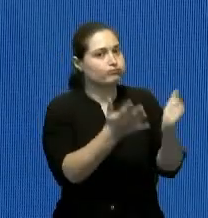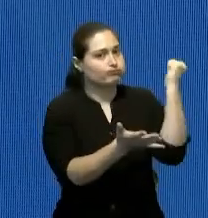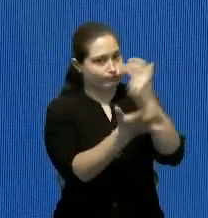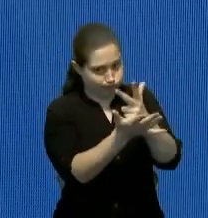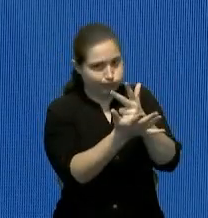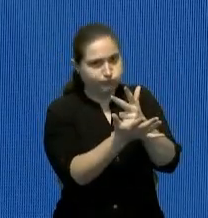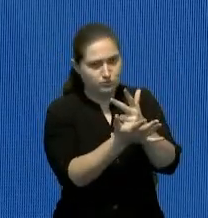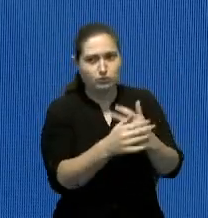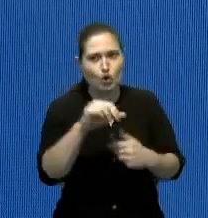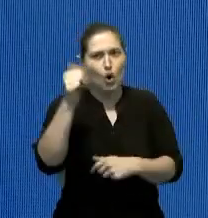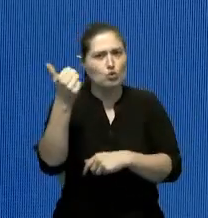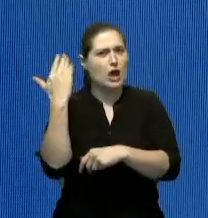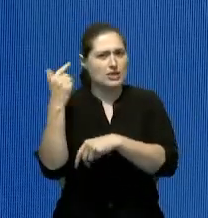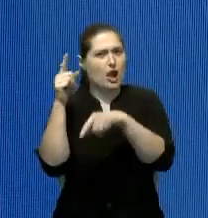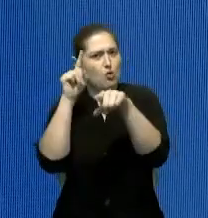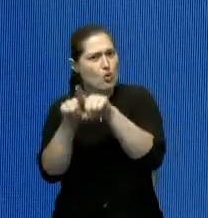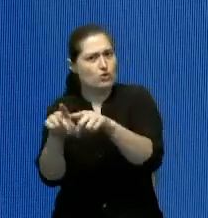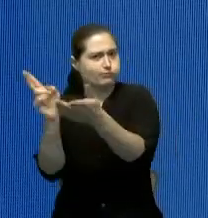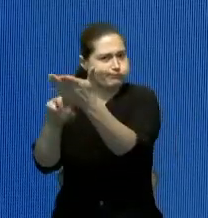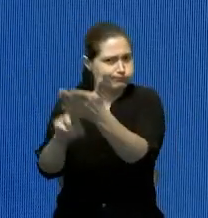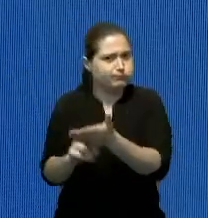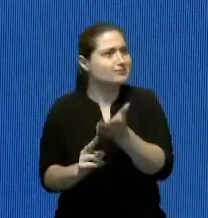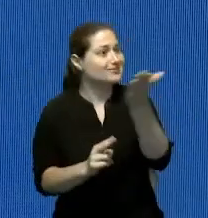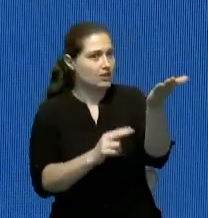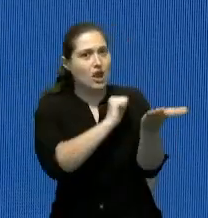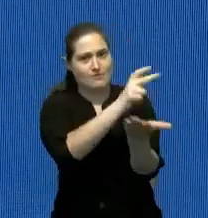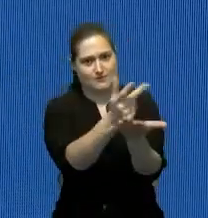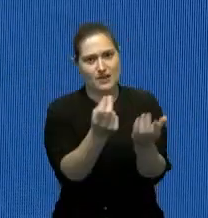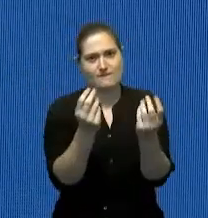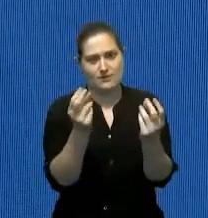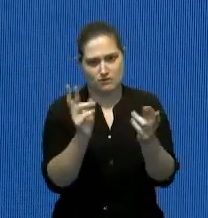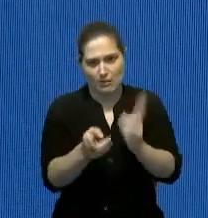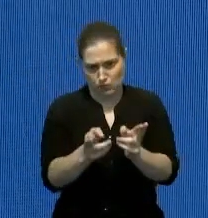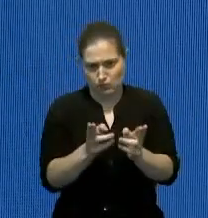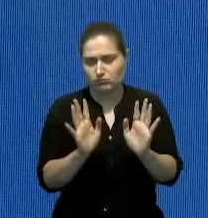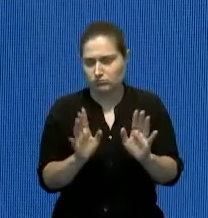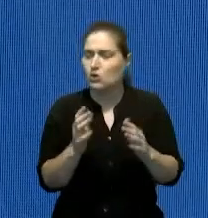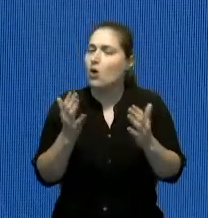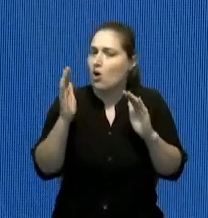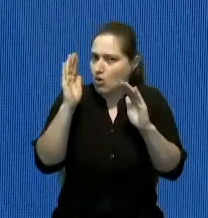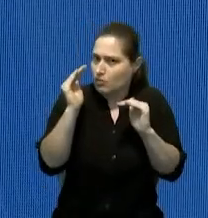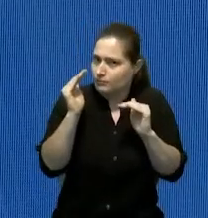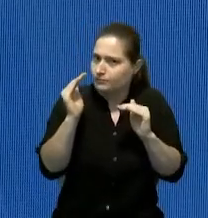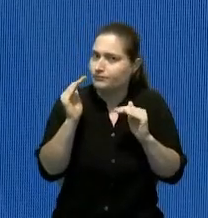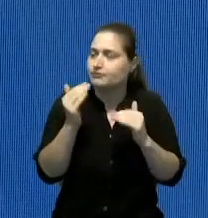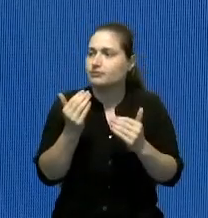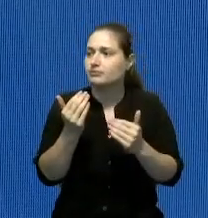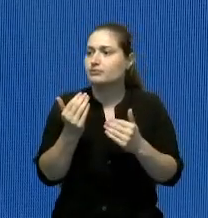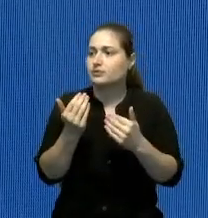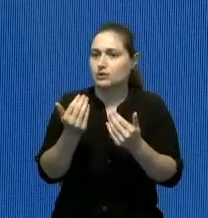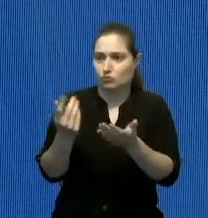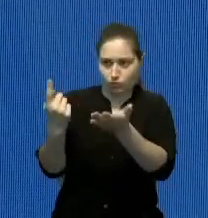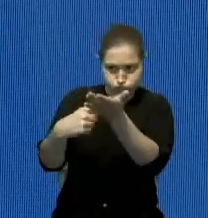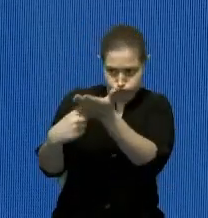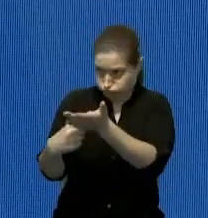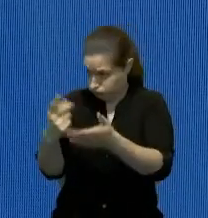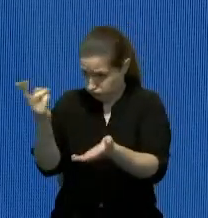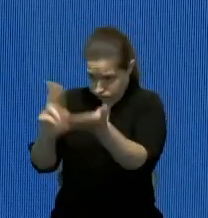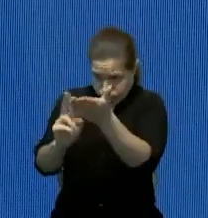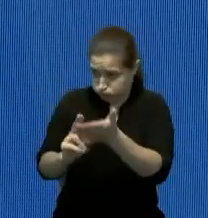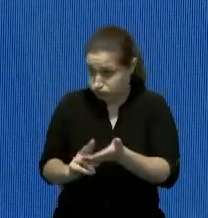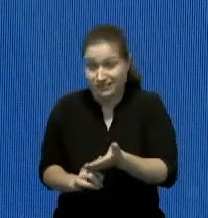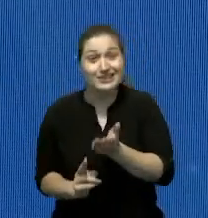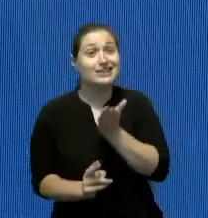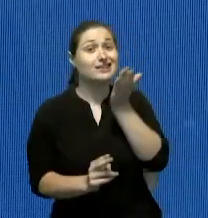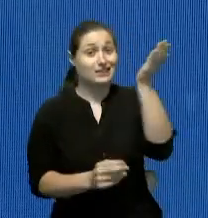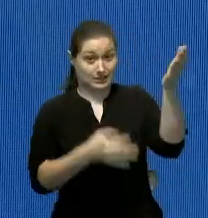otros acuerdos y después entonces pudiese tener ya ejecución y pendiente a la aprobación del congreso que estamos seguros también